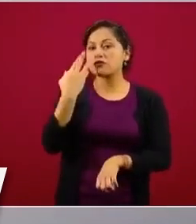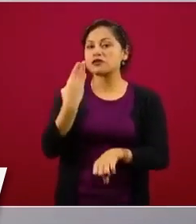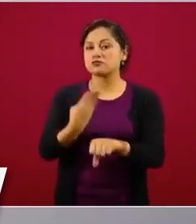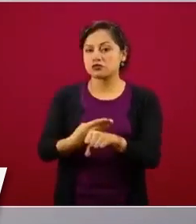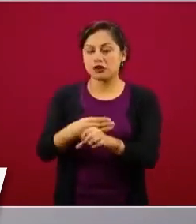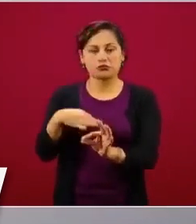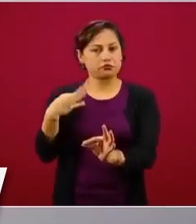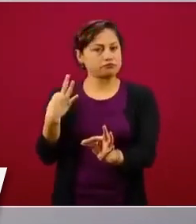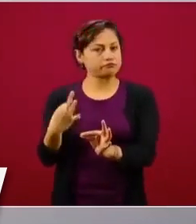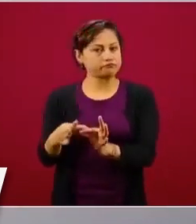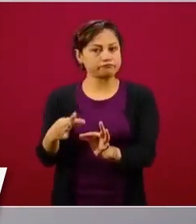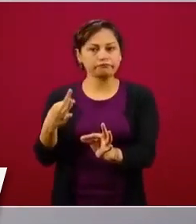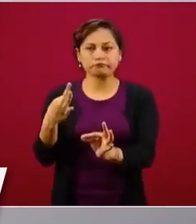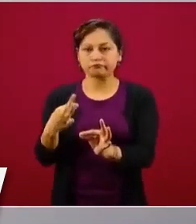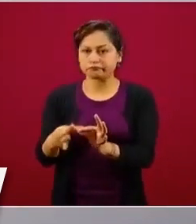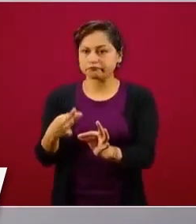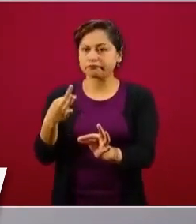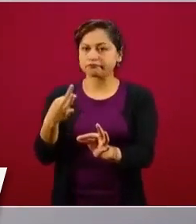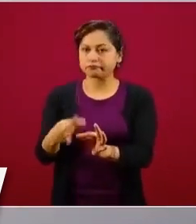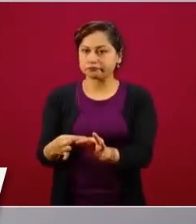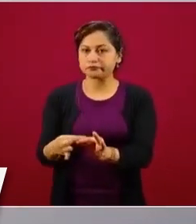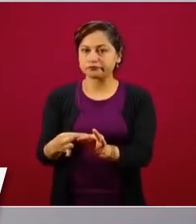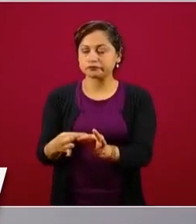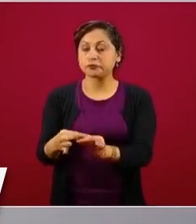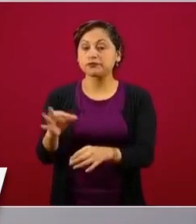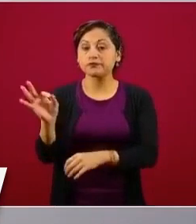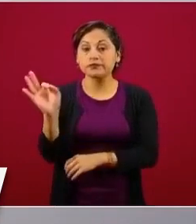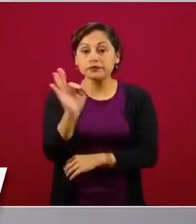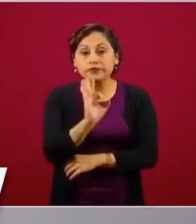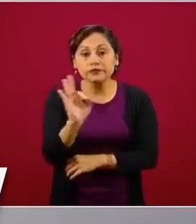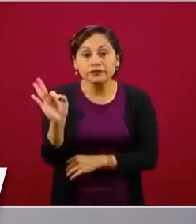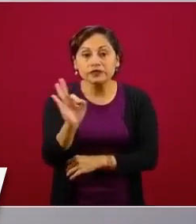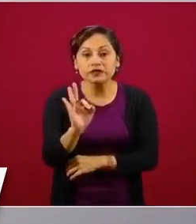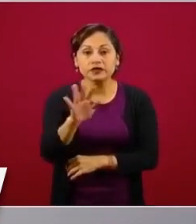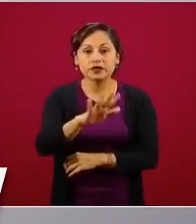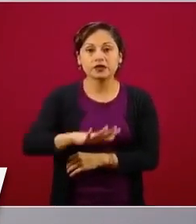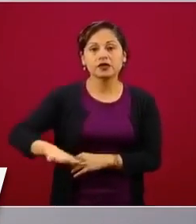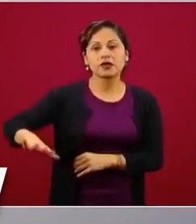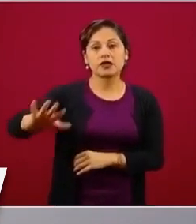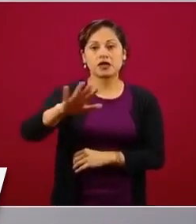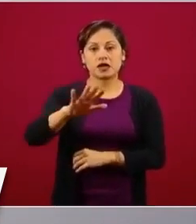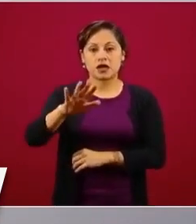si en el sector privado